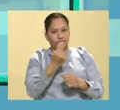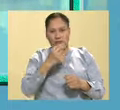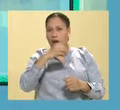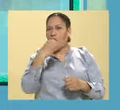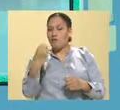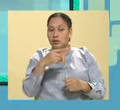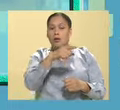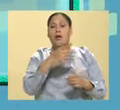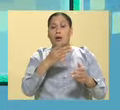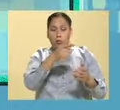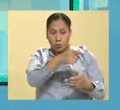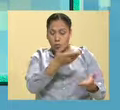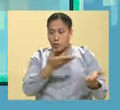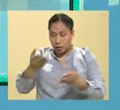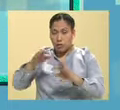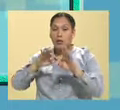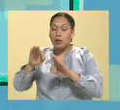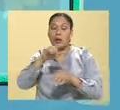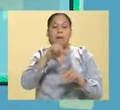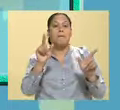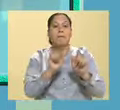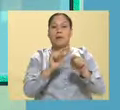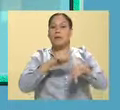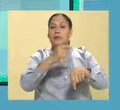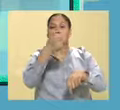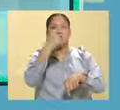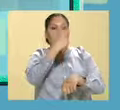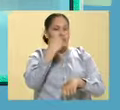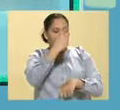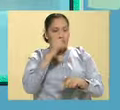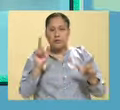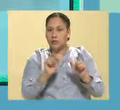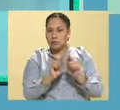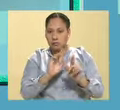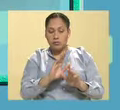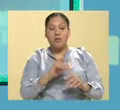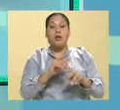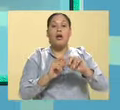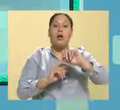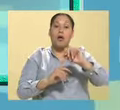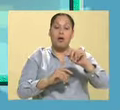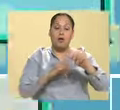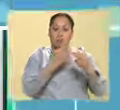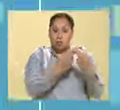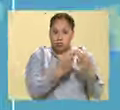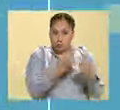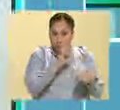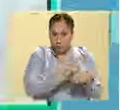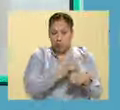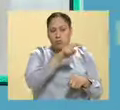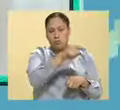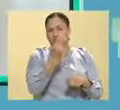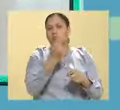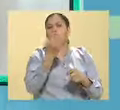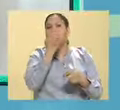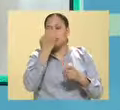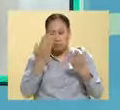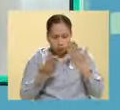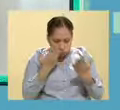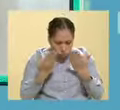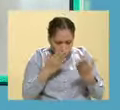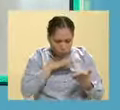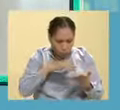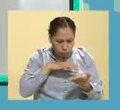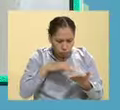trabajar muy bien, pero nada más vas a trabajar 6 horas y el restante del día lo vas a dedicar a estudiar. Si hay